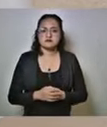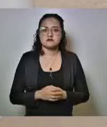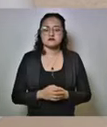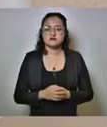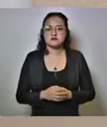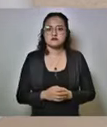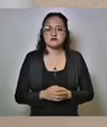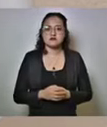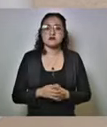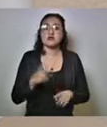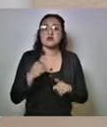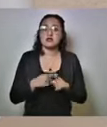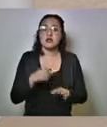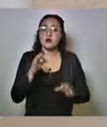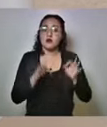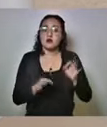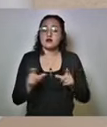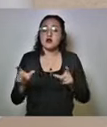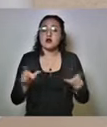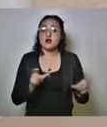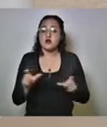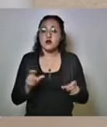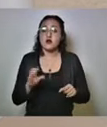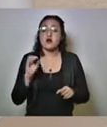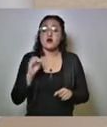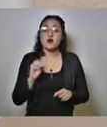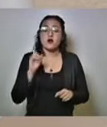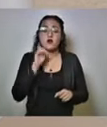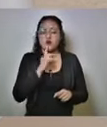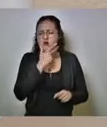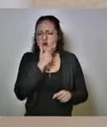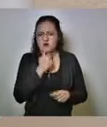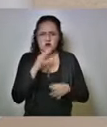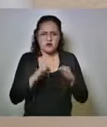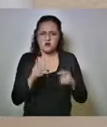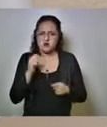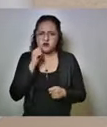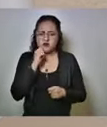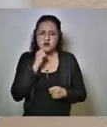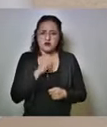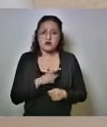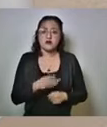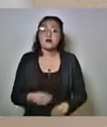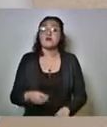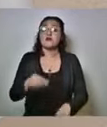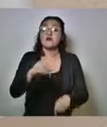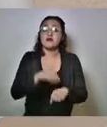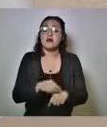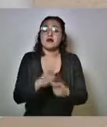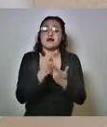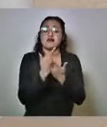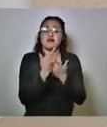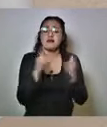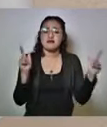que jueces de control o juezas de control han puesto en libertad